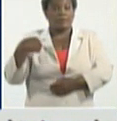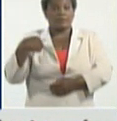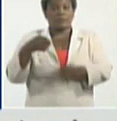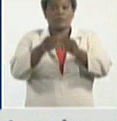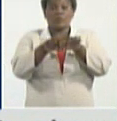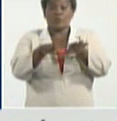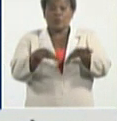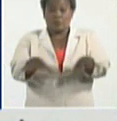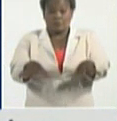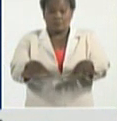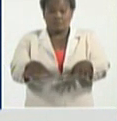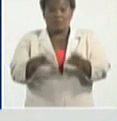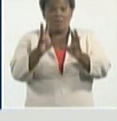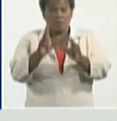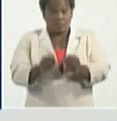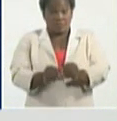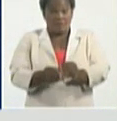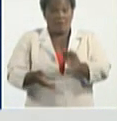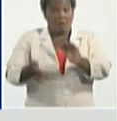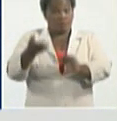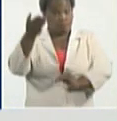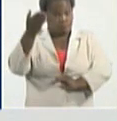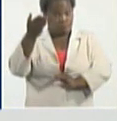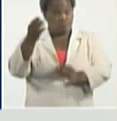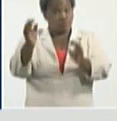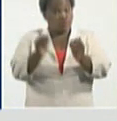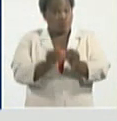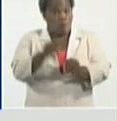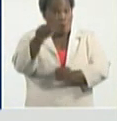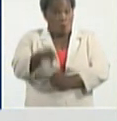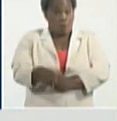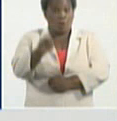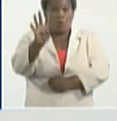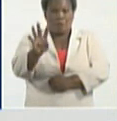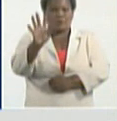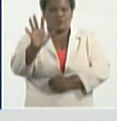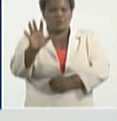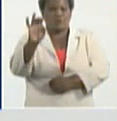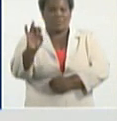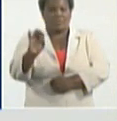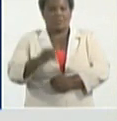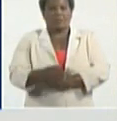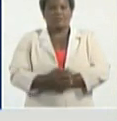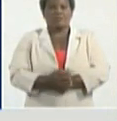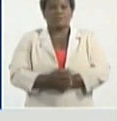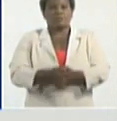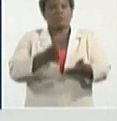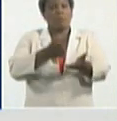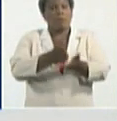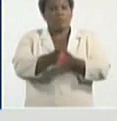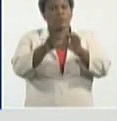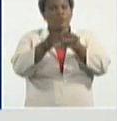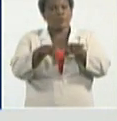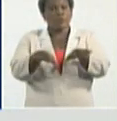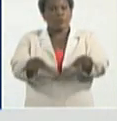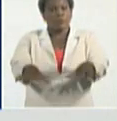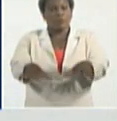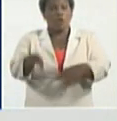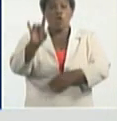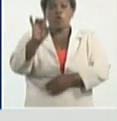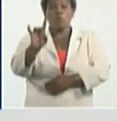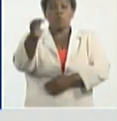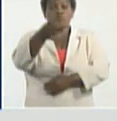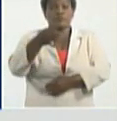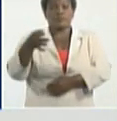pero una cifra de 457, que es muy elevada. Además, mantiene la dispersión, en sus 9